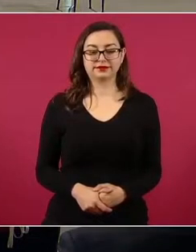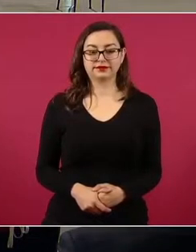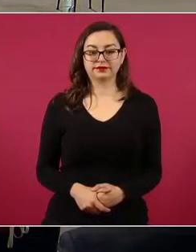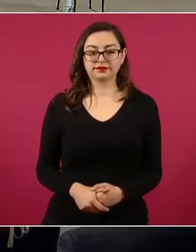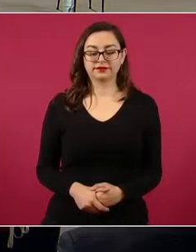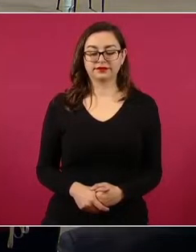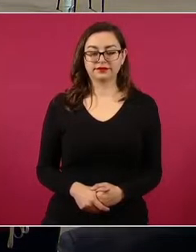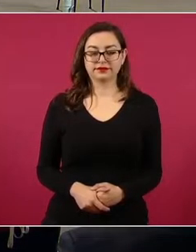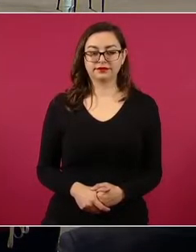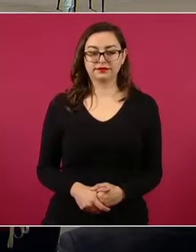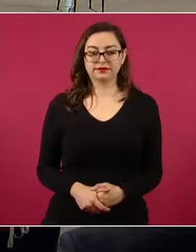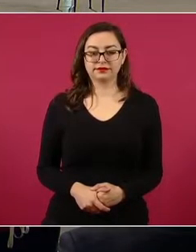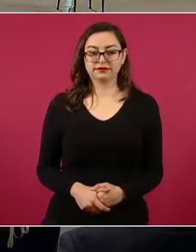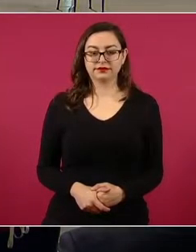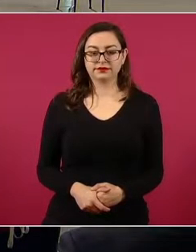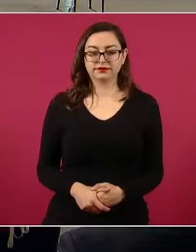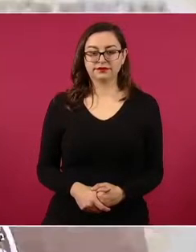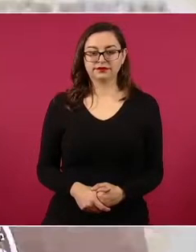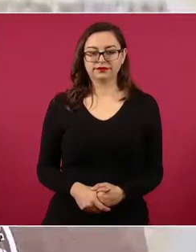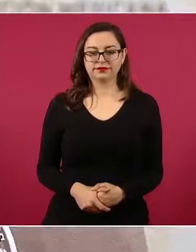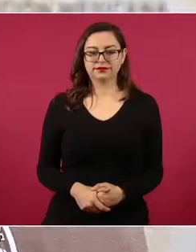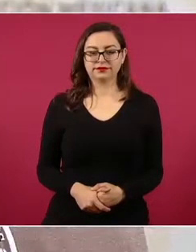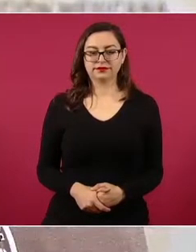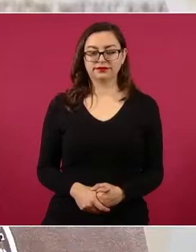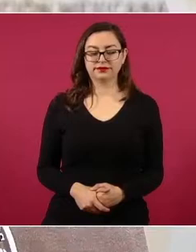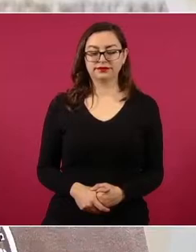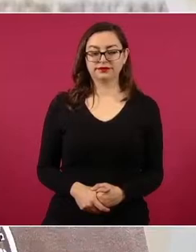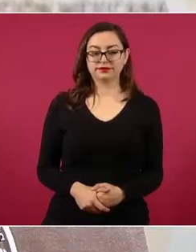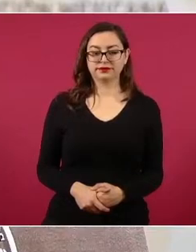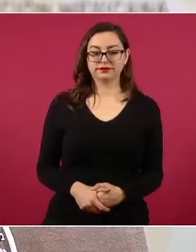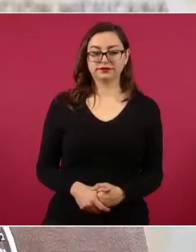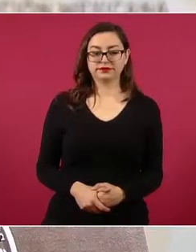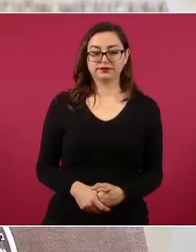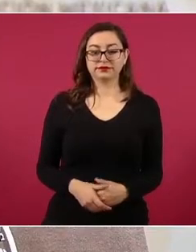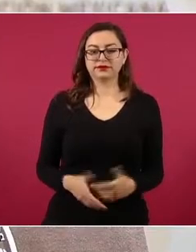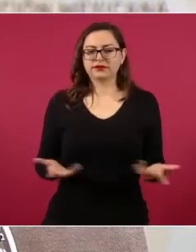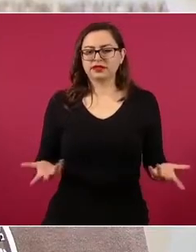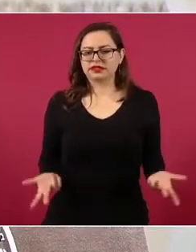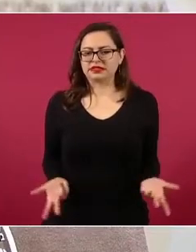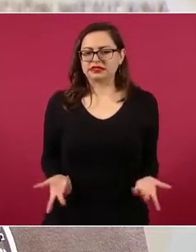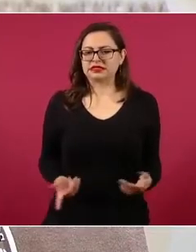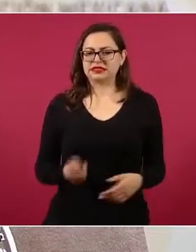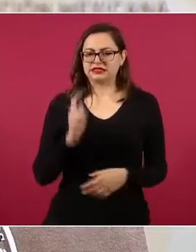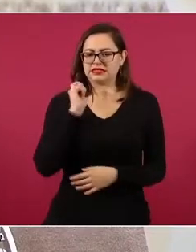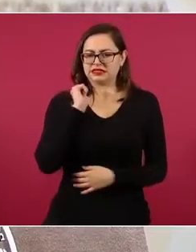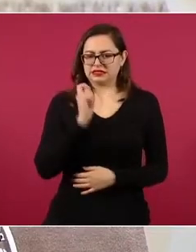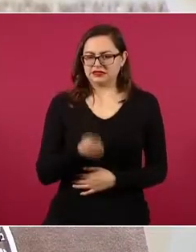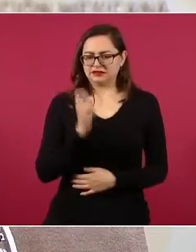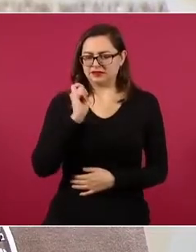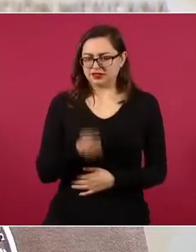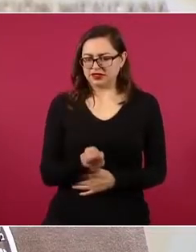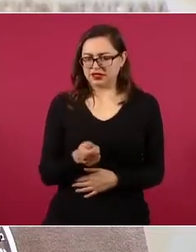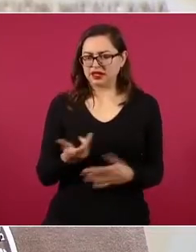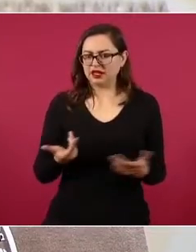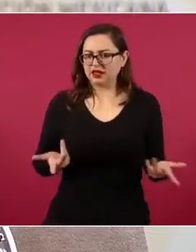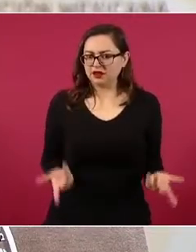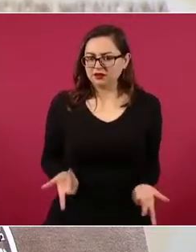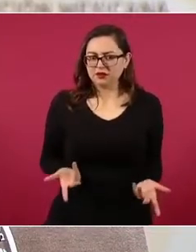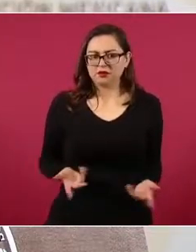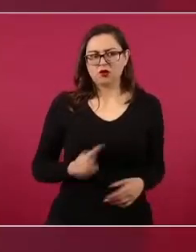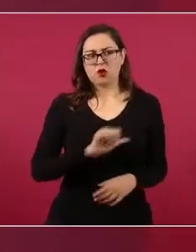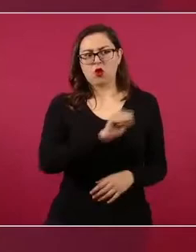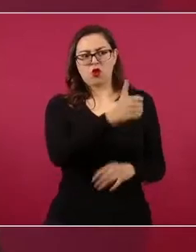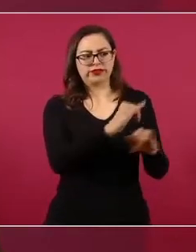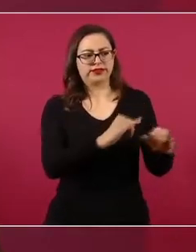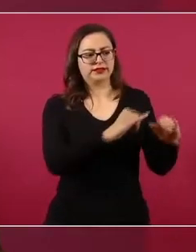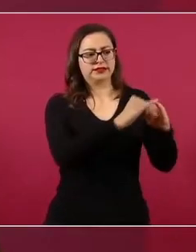financiera. De ninguna manera significa que el gobierno utilice activos de otras tesorerías